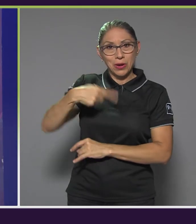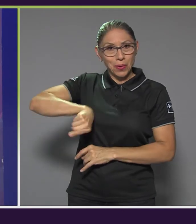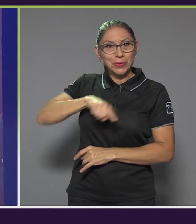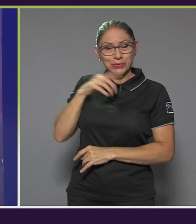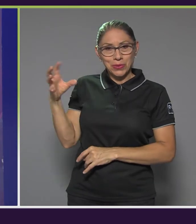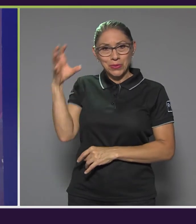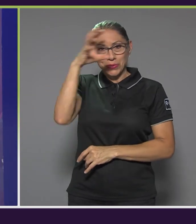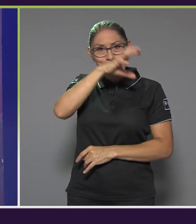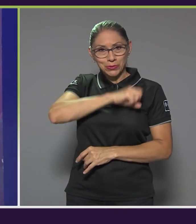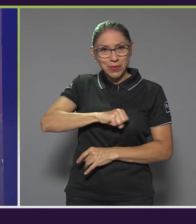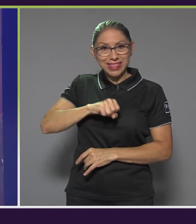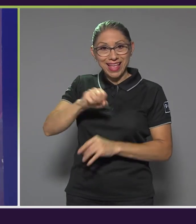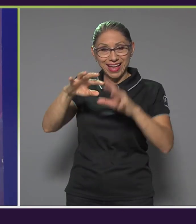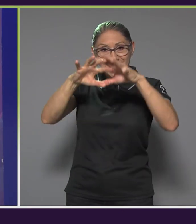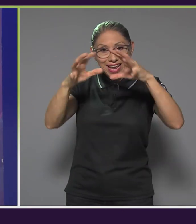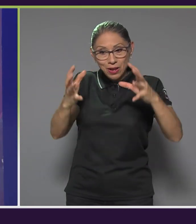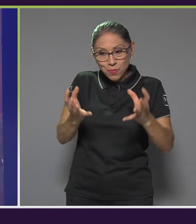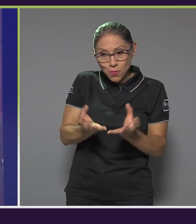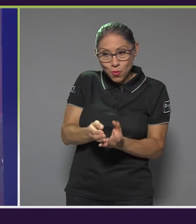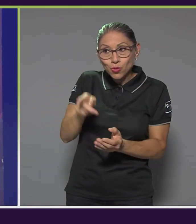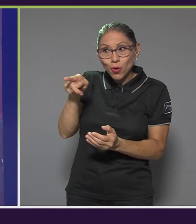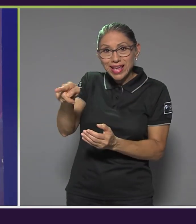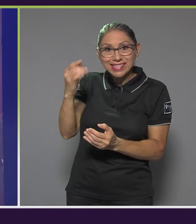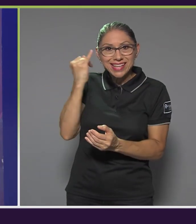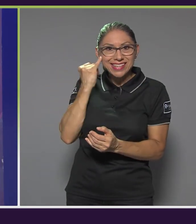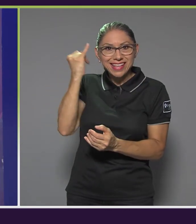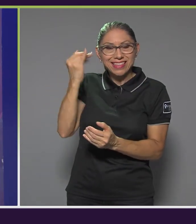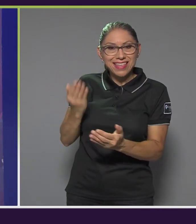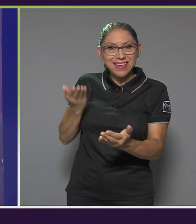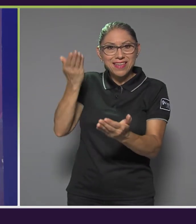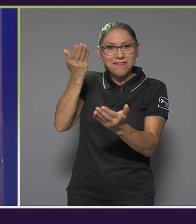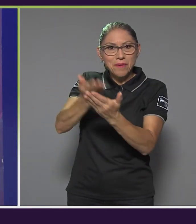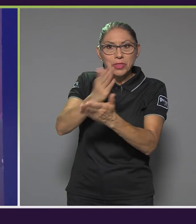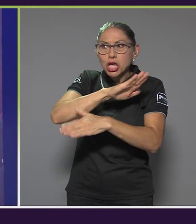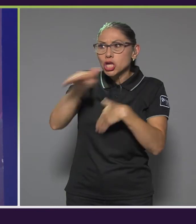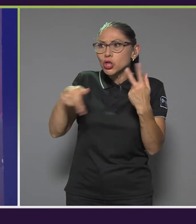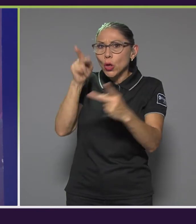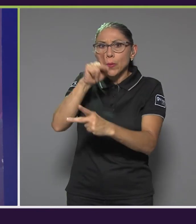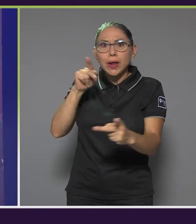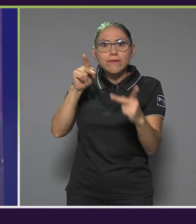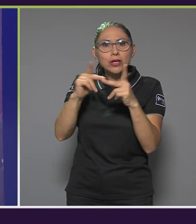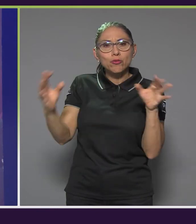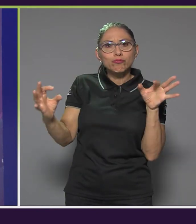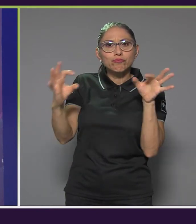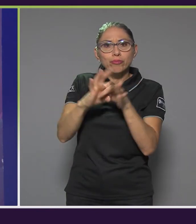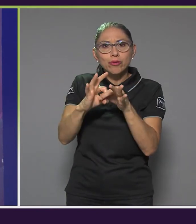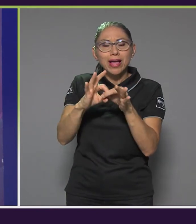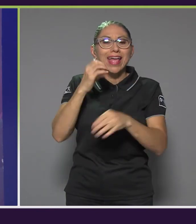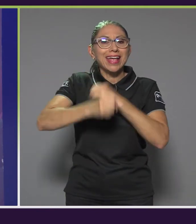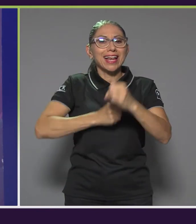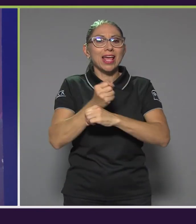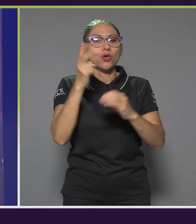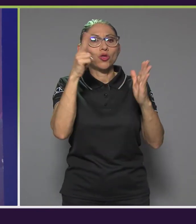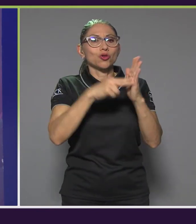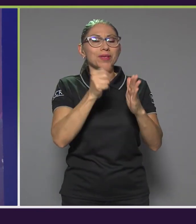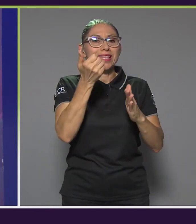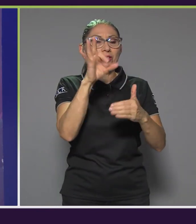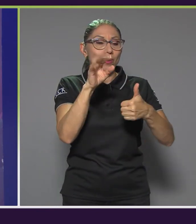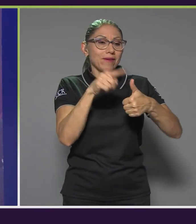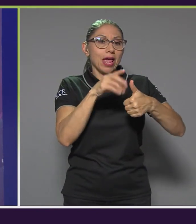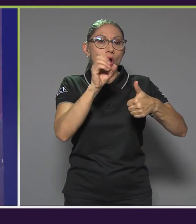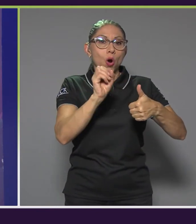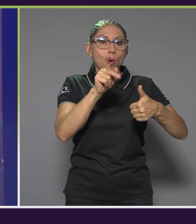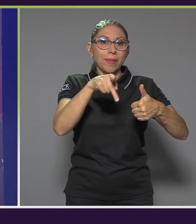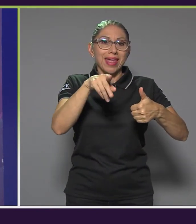iniciativa en el mundo y casualmente se nos alineó todo perfecto porque en el 2019 la OPS y el Ministerio de Salud